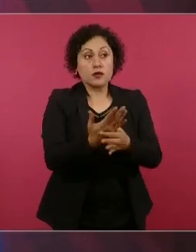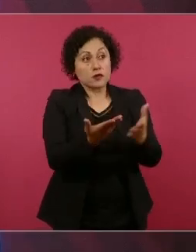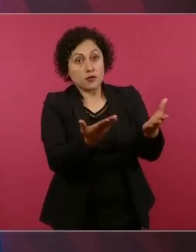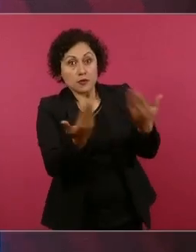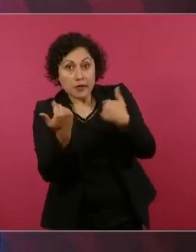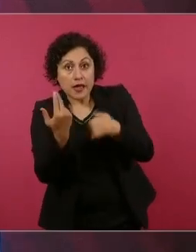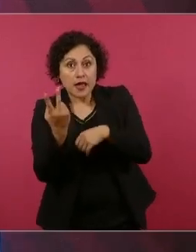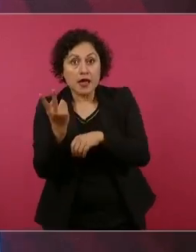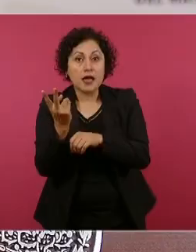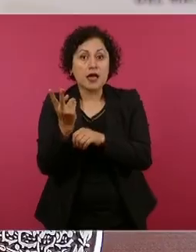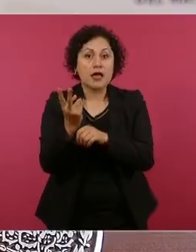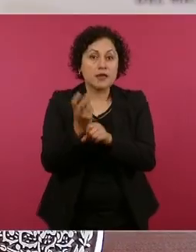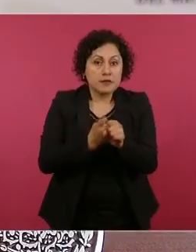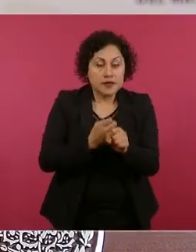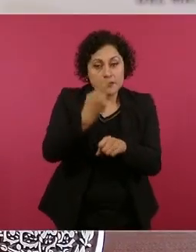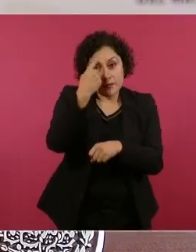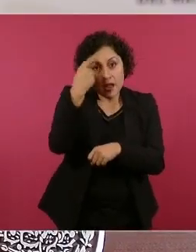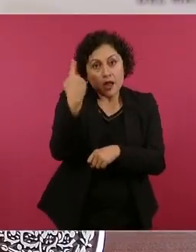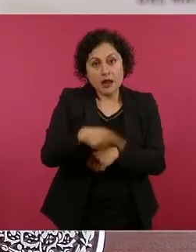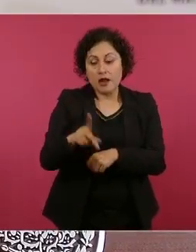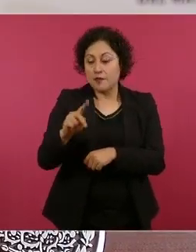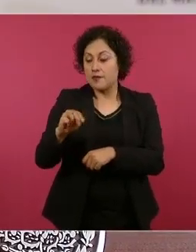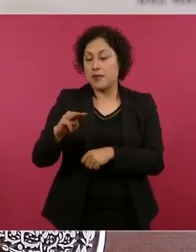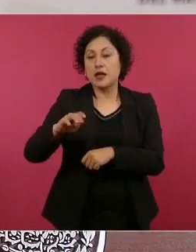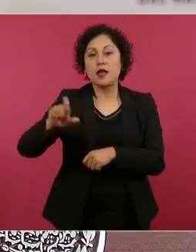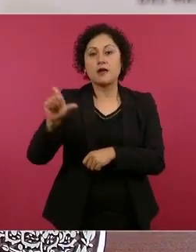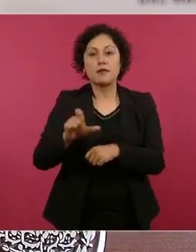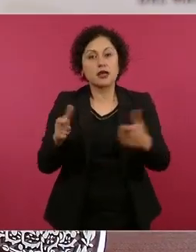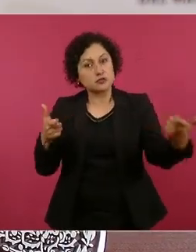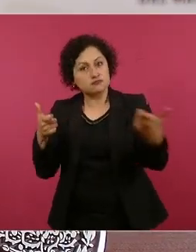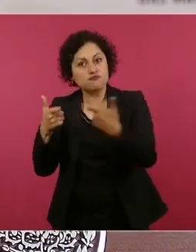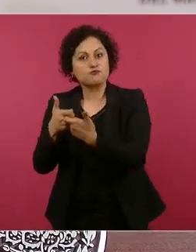Es, pues, una estafa.